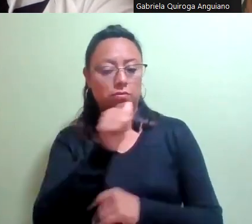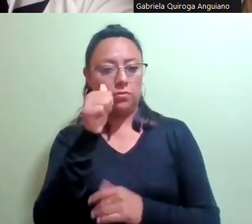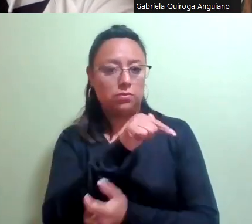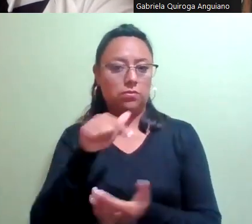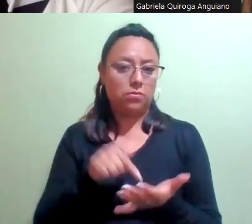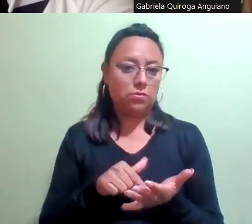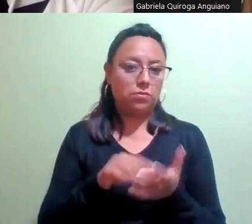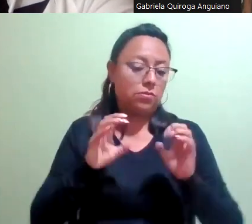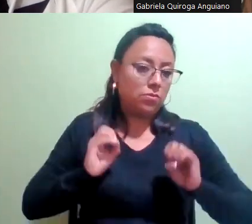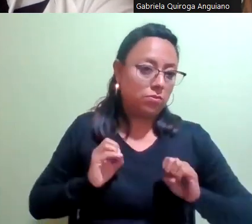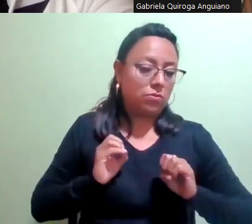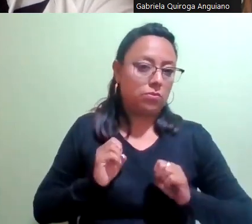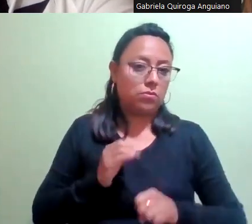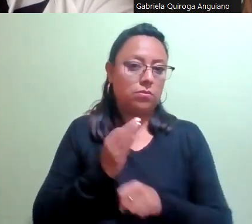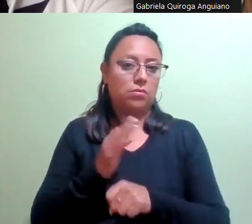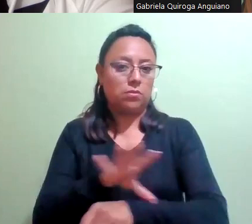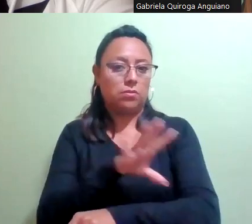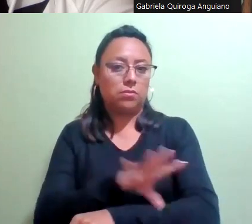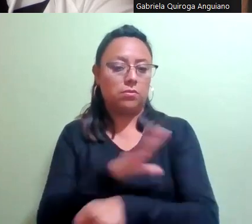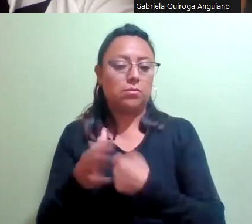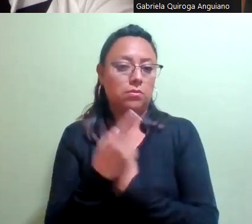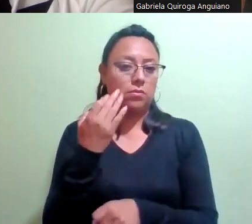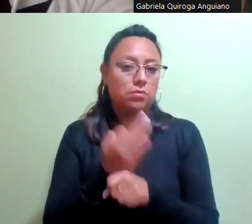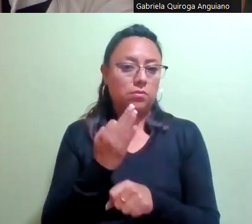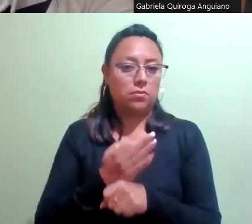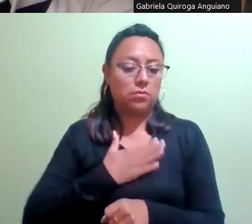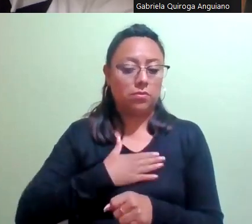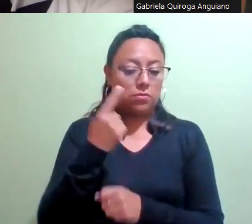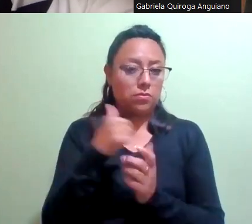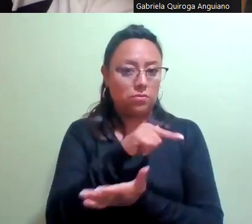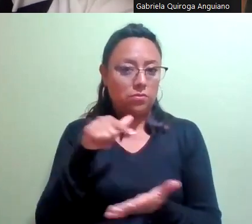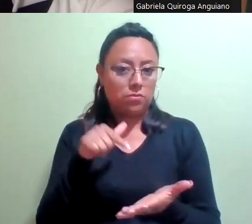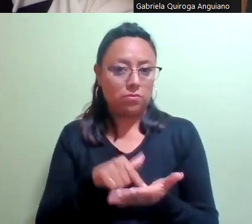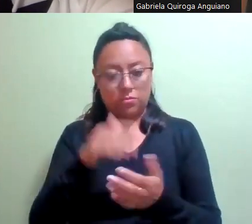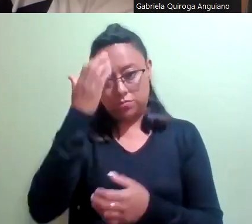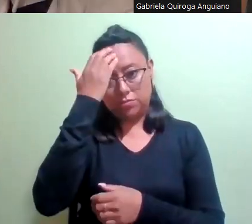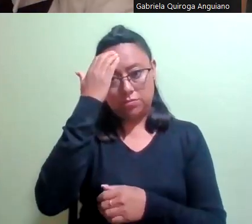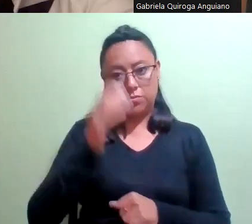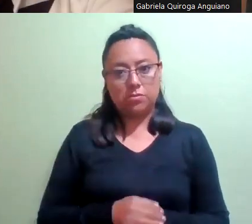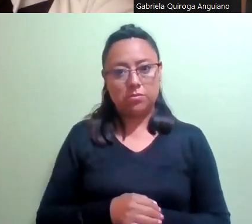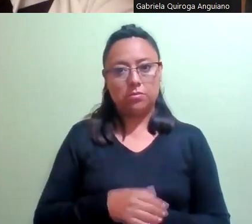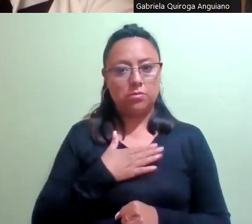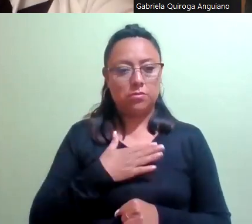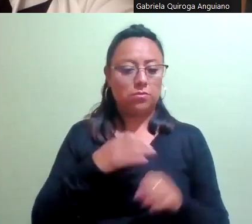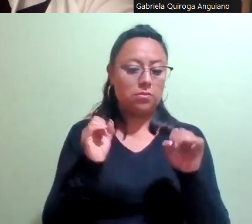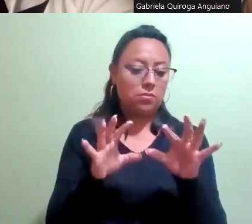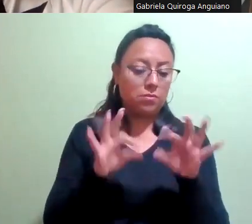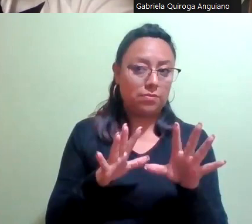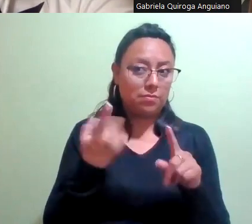pongo a cargar, tengo que buscar. Ahorita no estoy en un lugar conocido, estoy en una oficina ajena. Entonces,